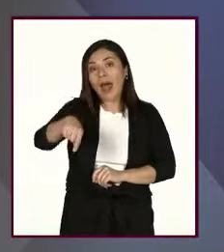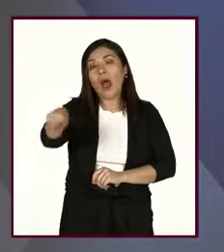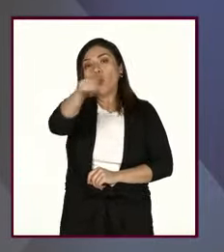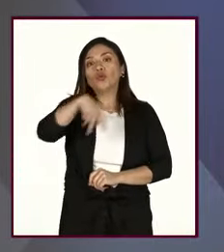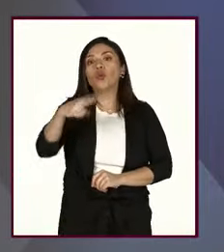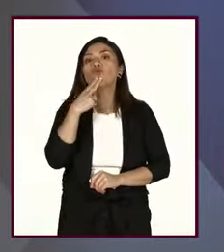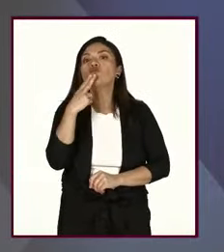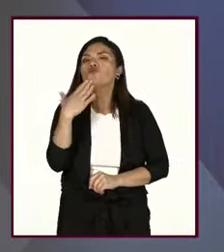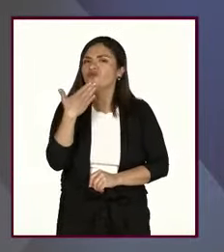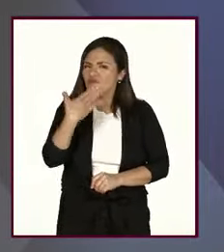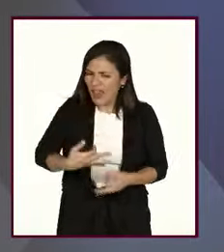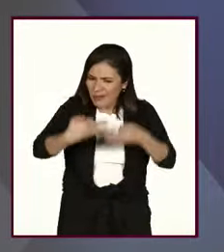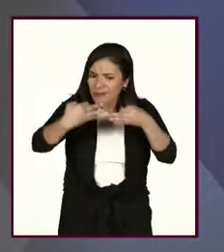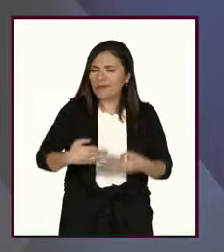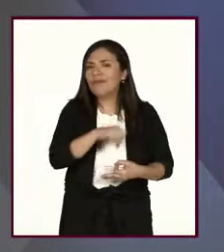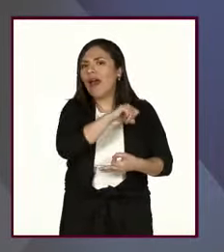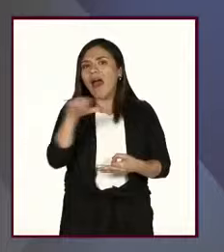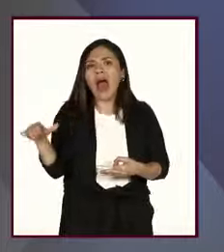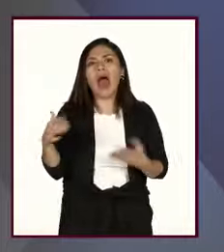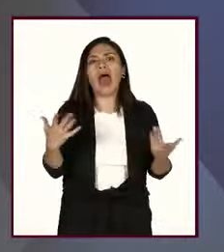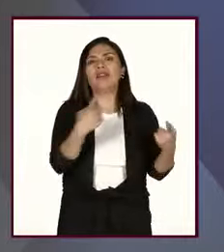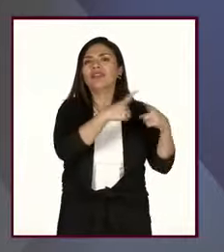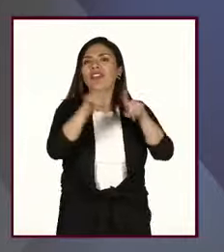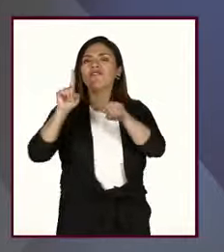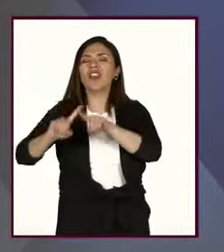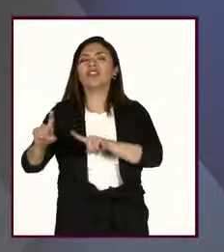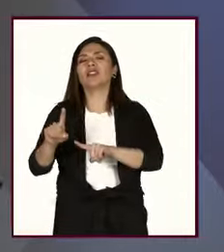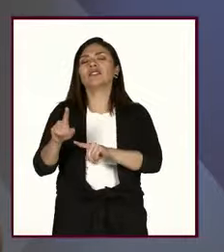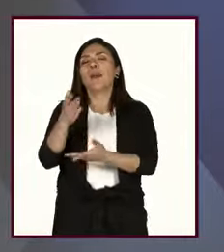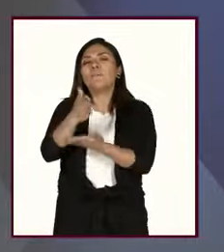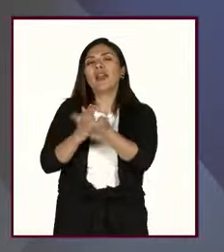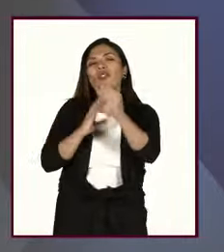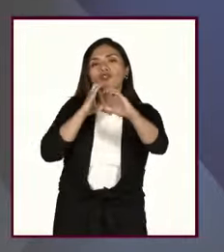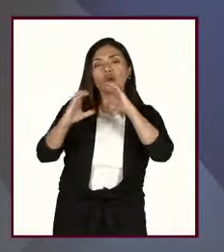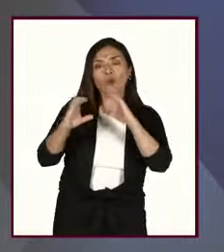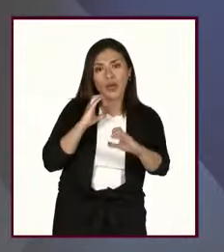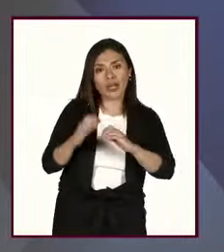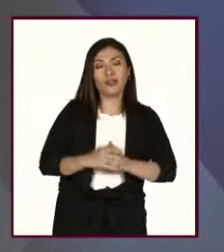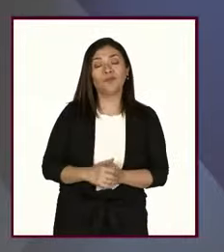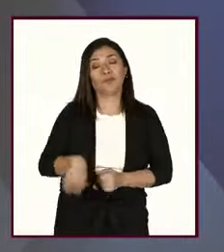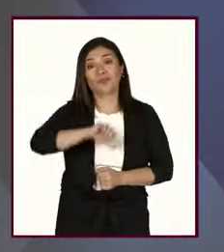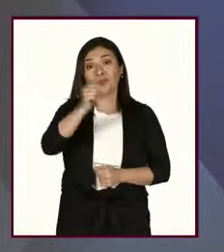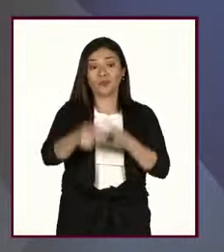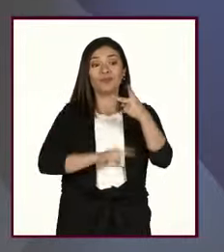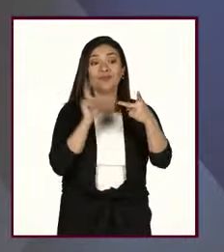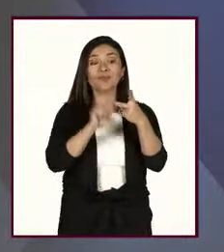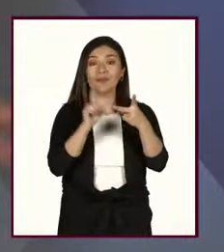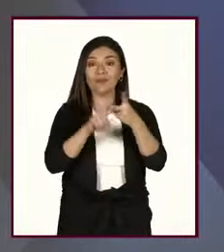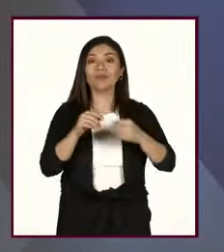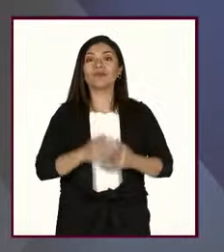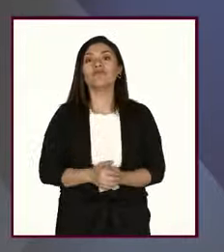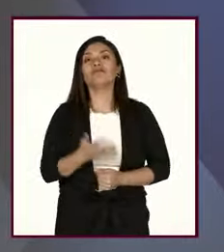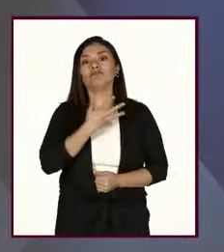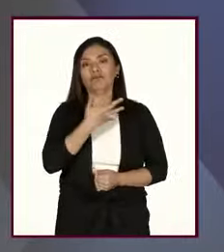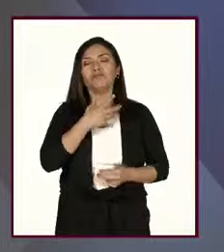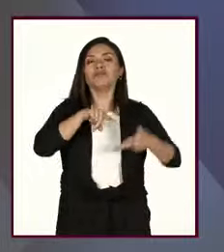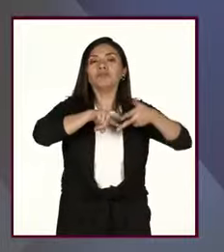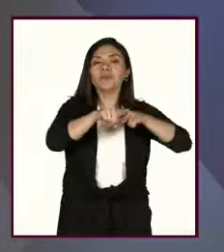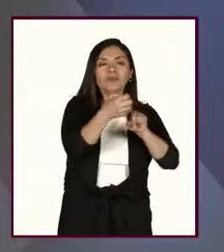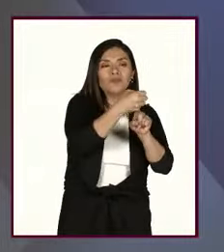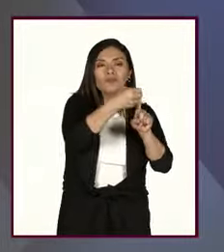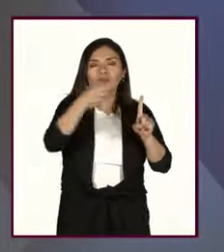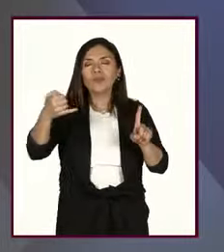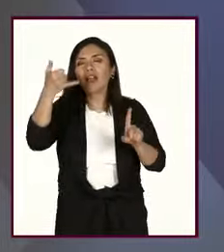uso correcto de los medios de telecomunicaciones. En un segundo punto tenemos tanto la introducción como un